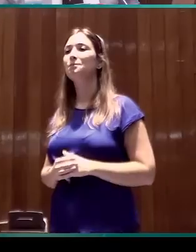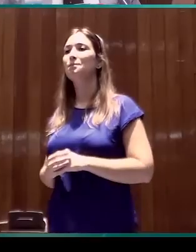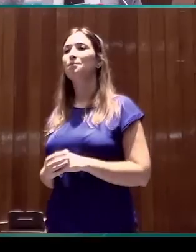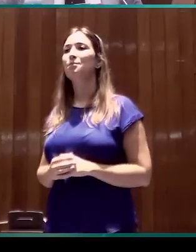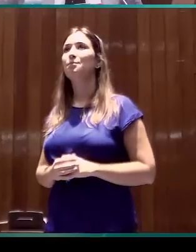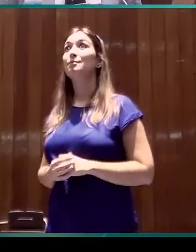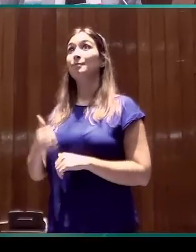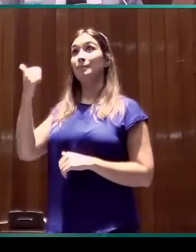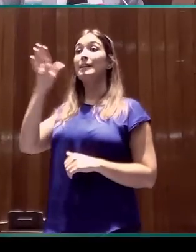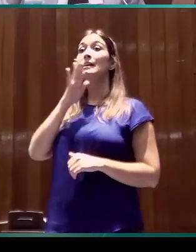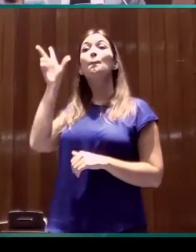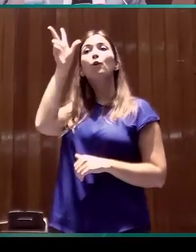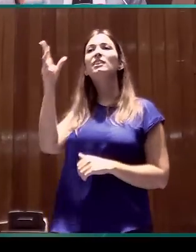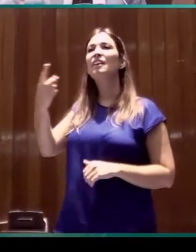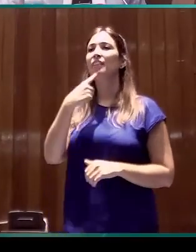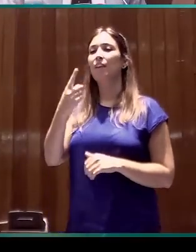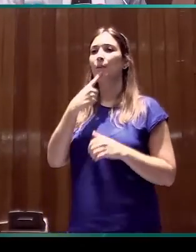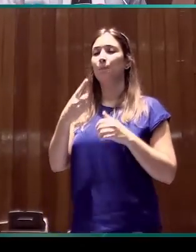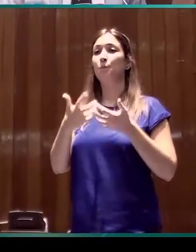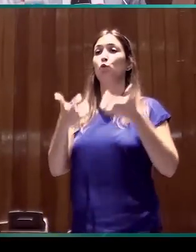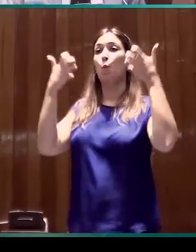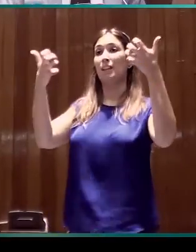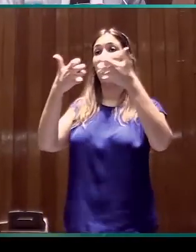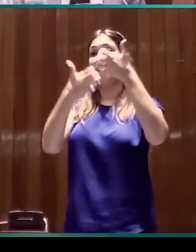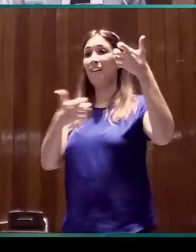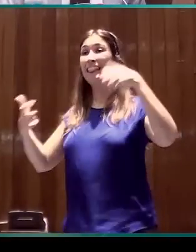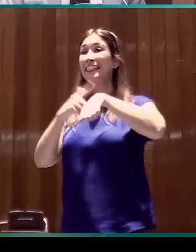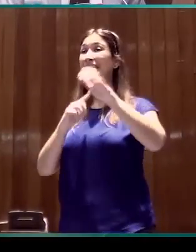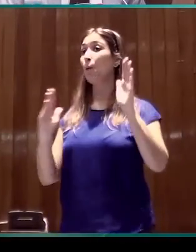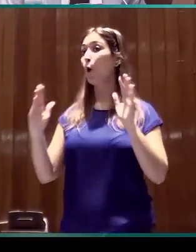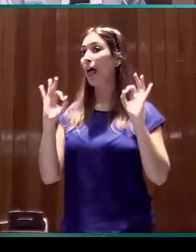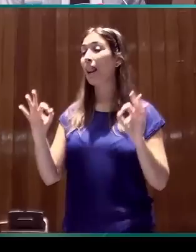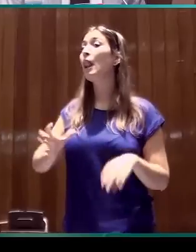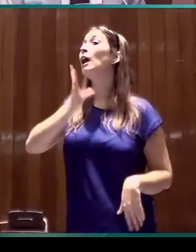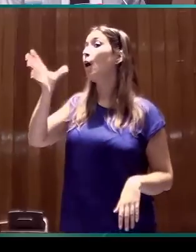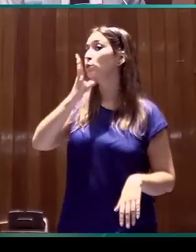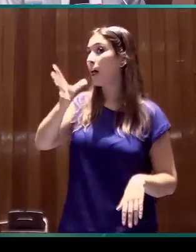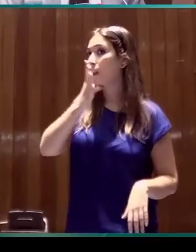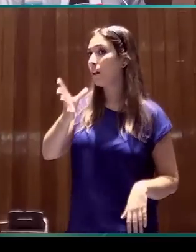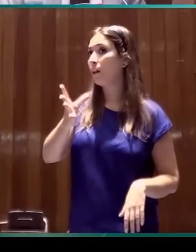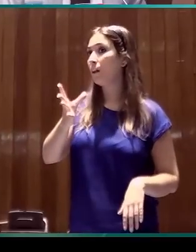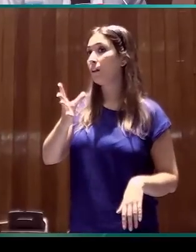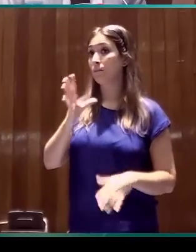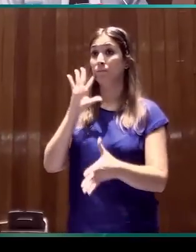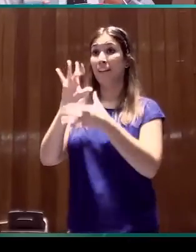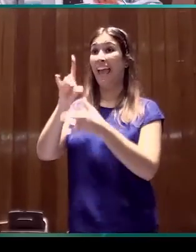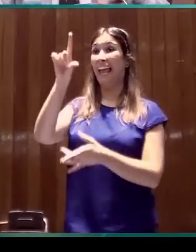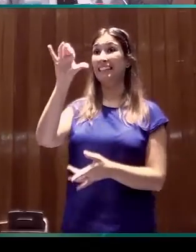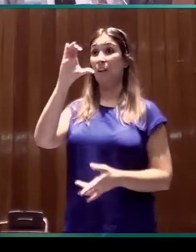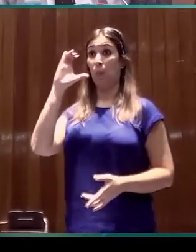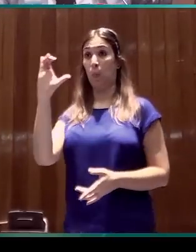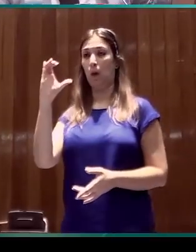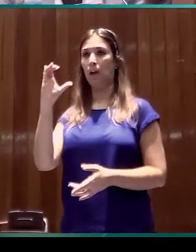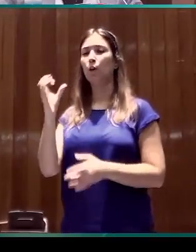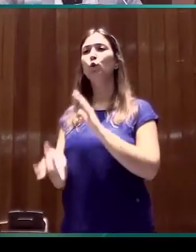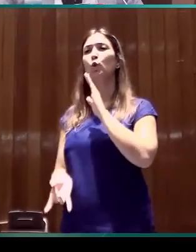Esa nueva hipótesis lo que dice es que las subordinadas condicionales, temporales, causales de la lengua de signos catalana que aparecen